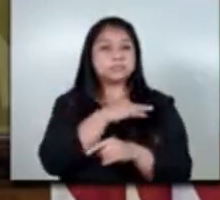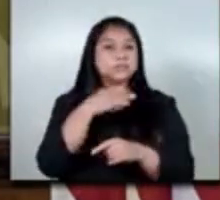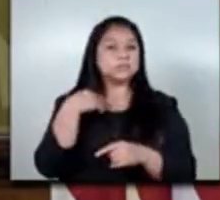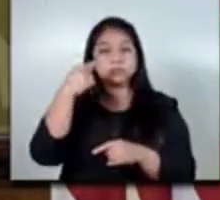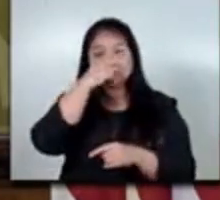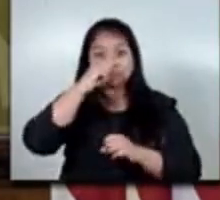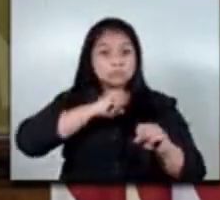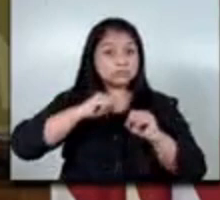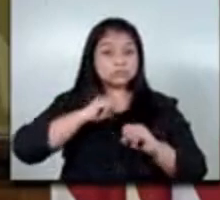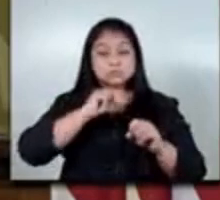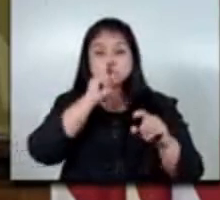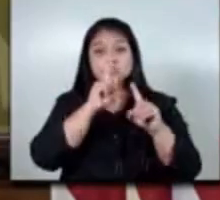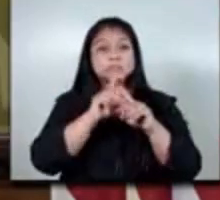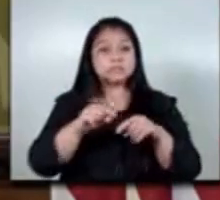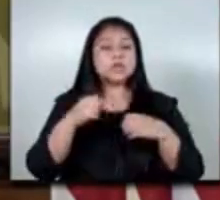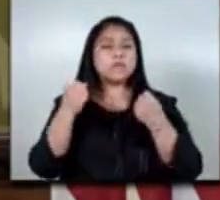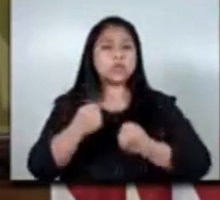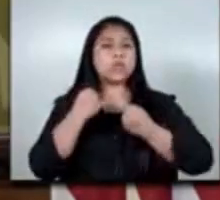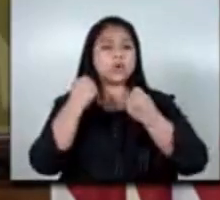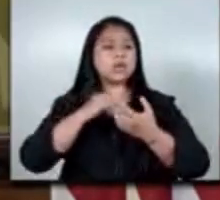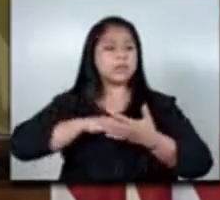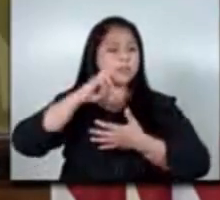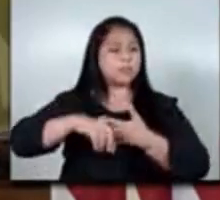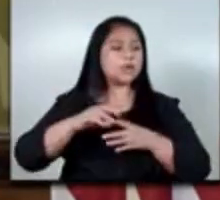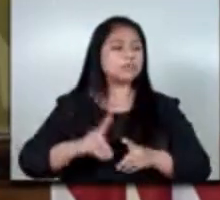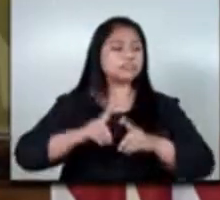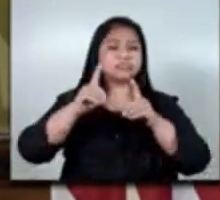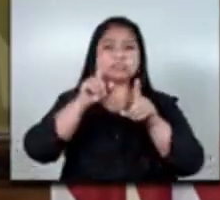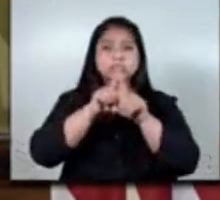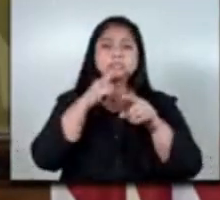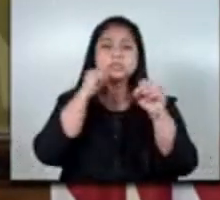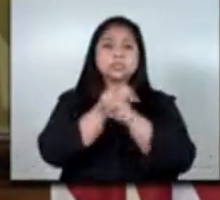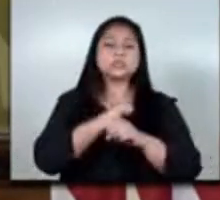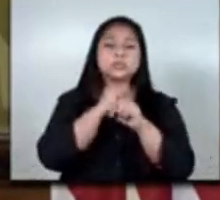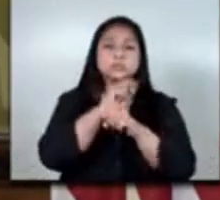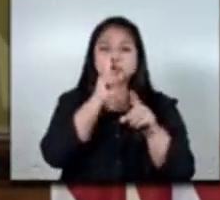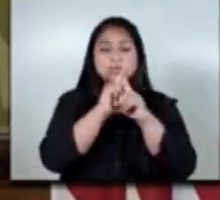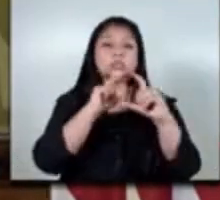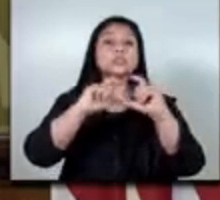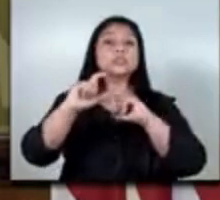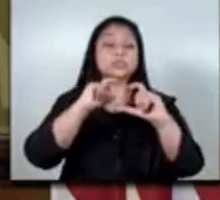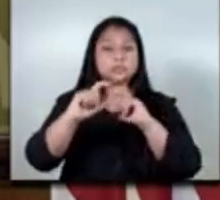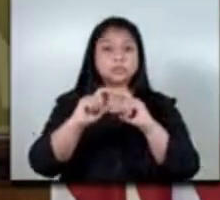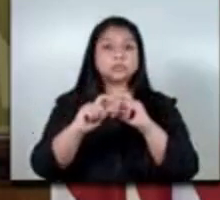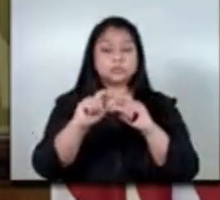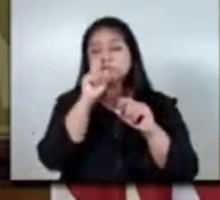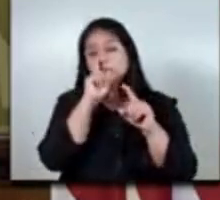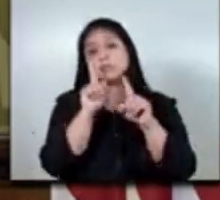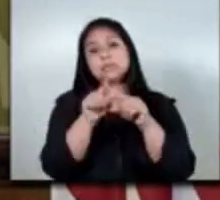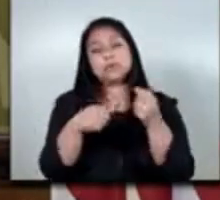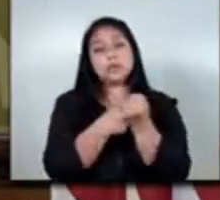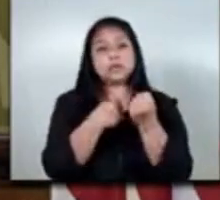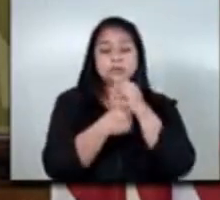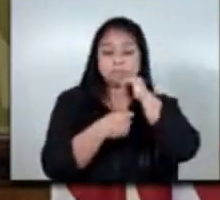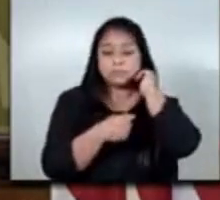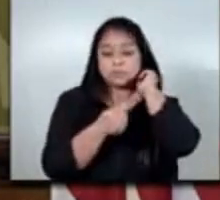en el fortalecimiento del programa con el desarrollo de una estrategia de comunicación interna y externa también en apoyar